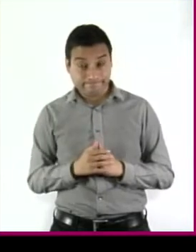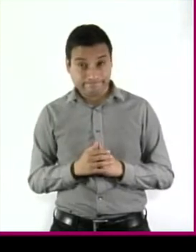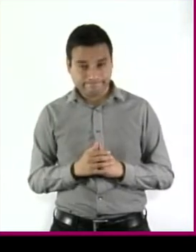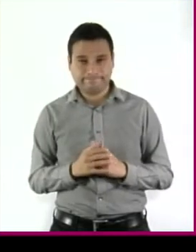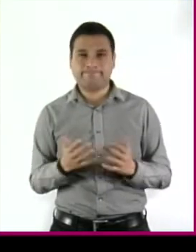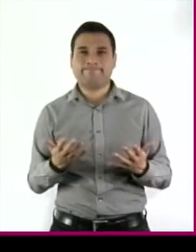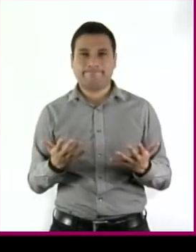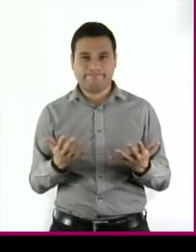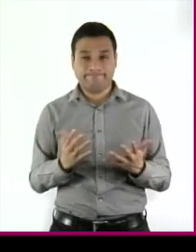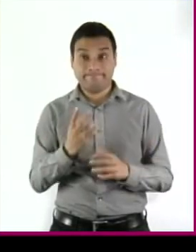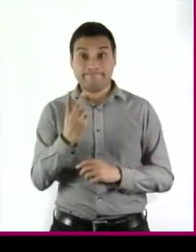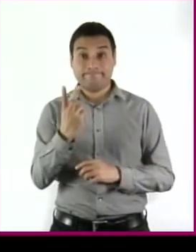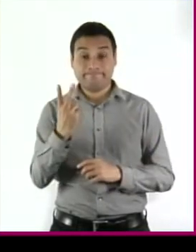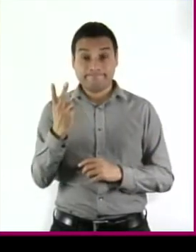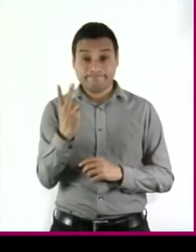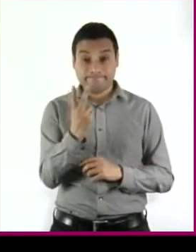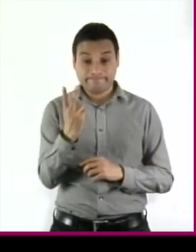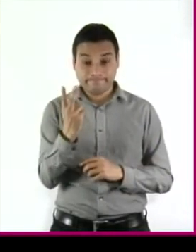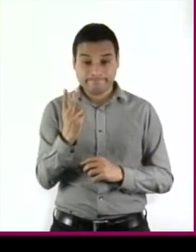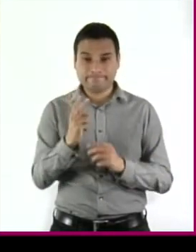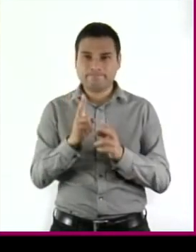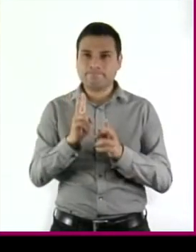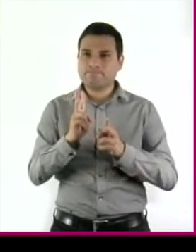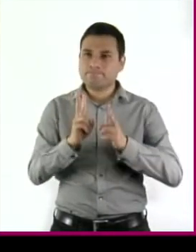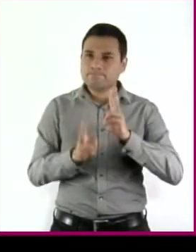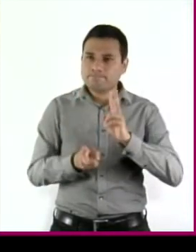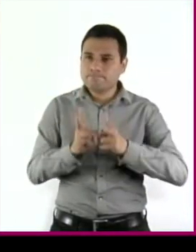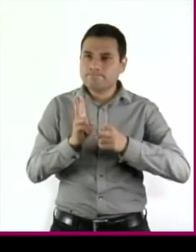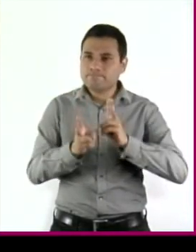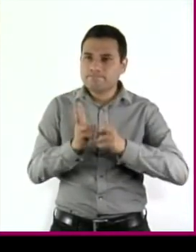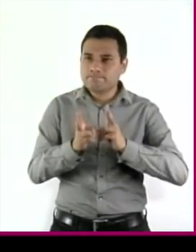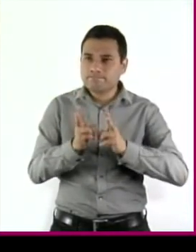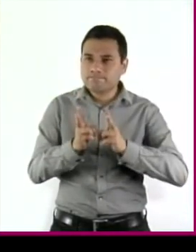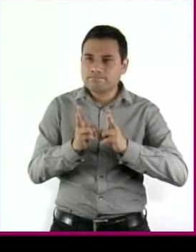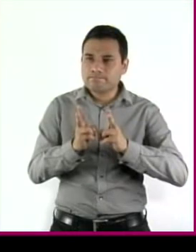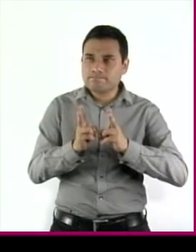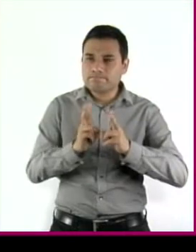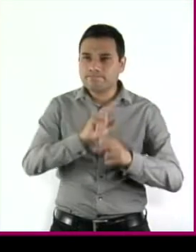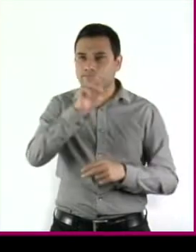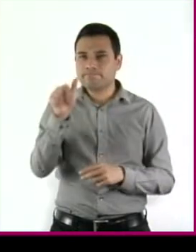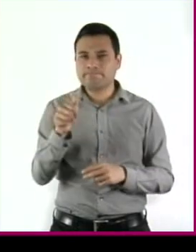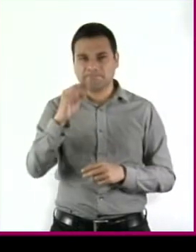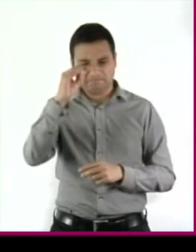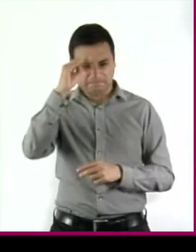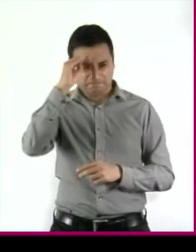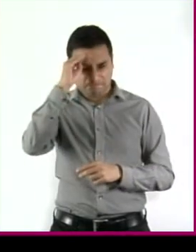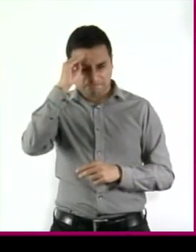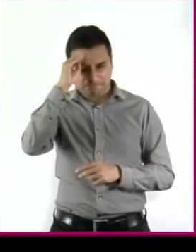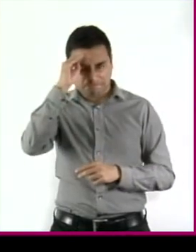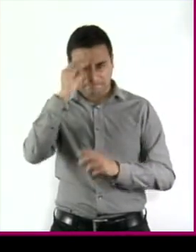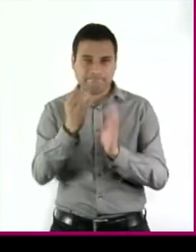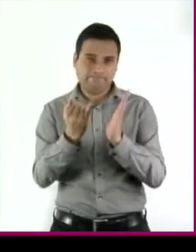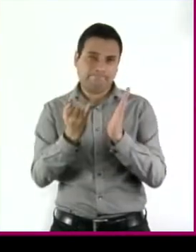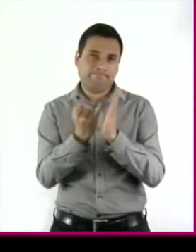saberes que han ganado a lo largo de su comunicación para ponerlos en acción en una puesta en escena.